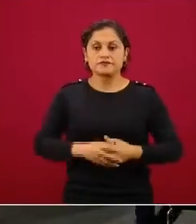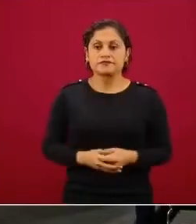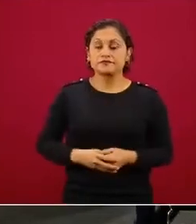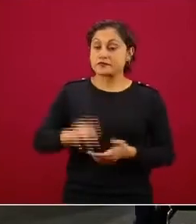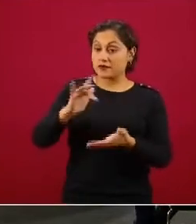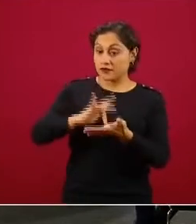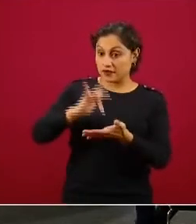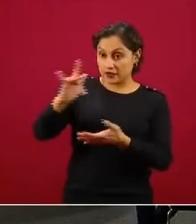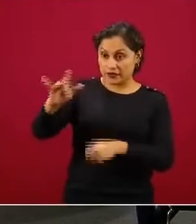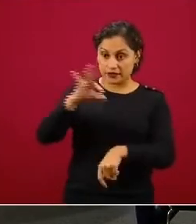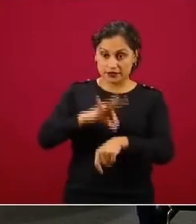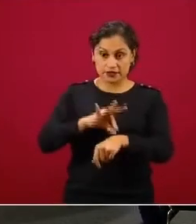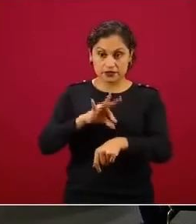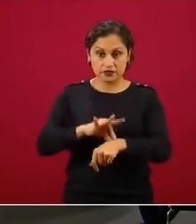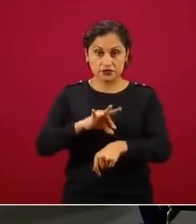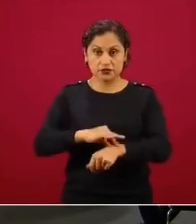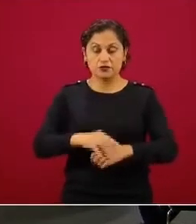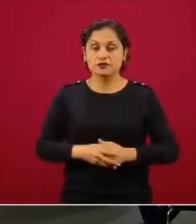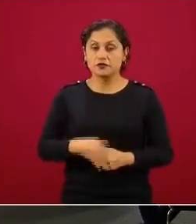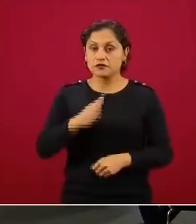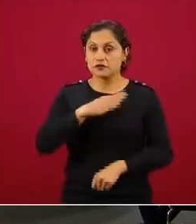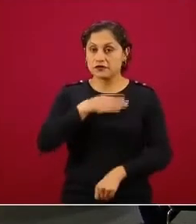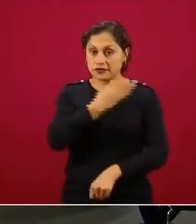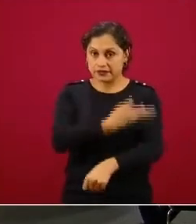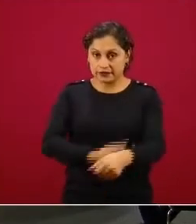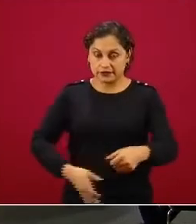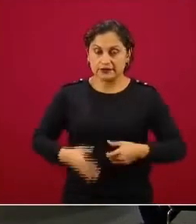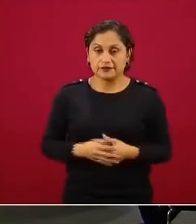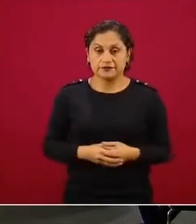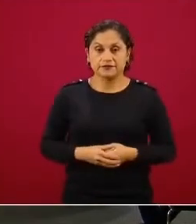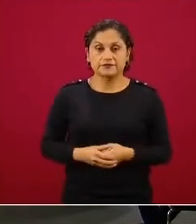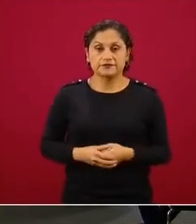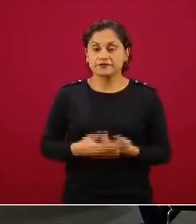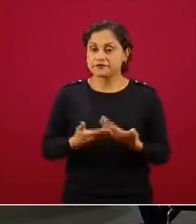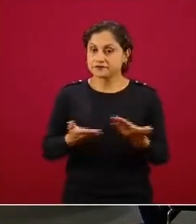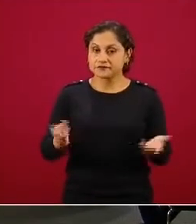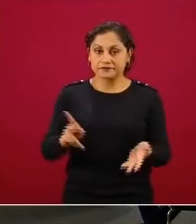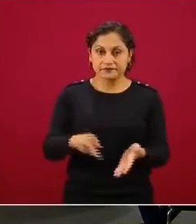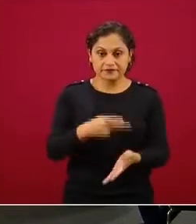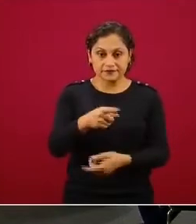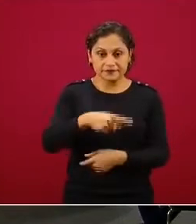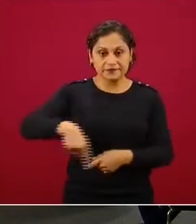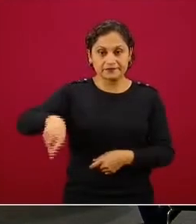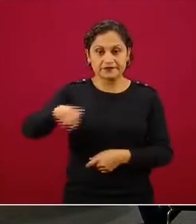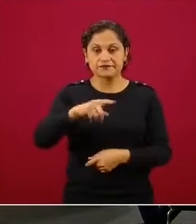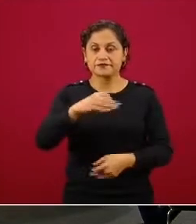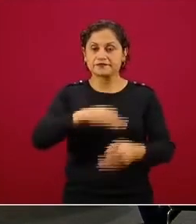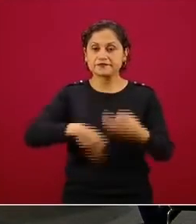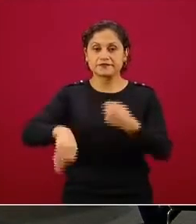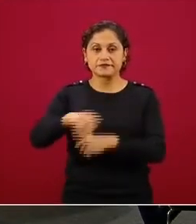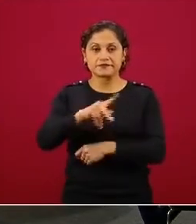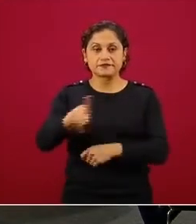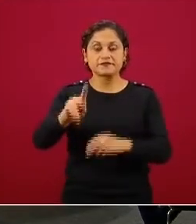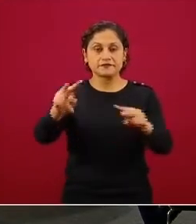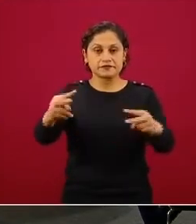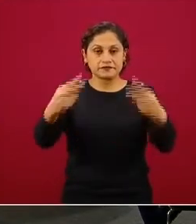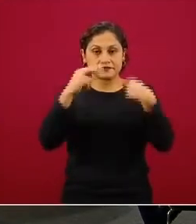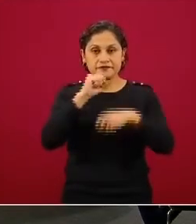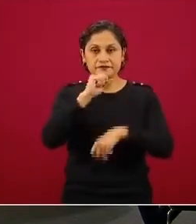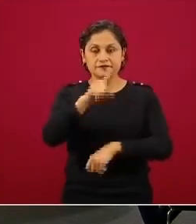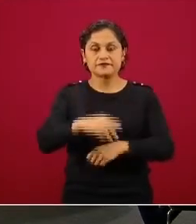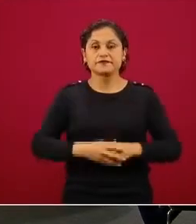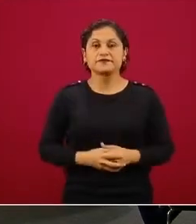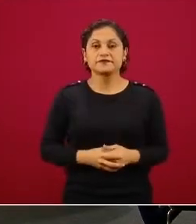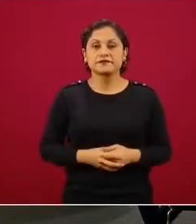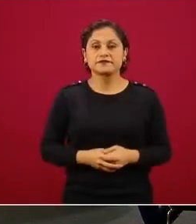Muchas gracias, doctor López-Gatell. Muy buenas tardes nuevamente a todos aquí en el Salón de Tesorería, a todos los que nos ven. Y solamente muy rápido